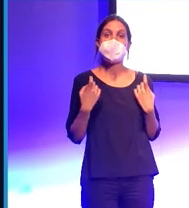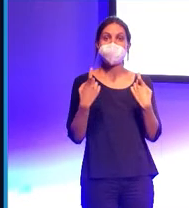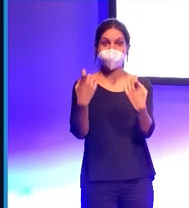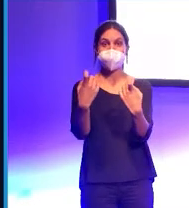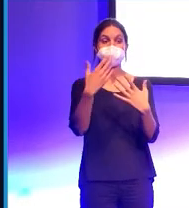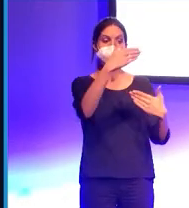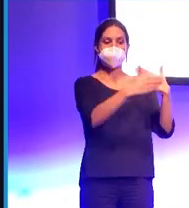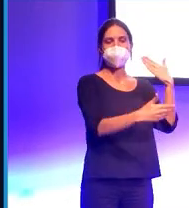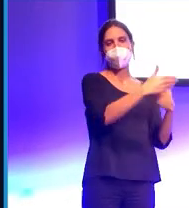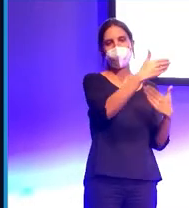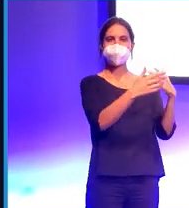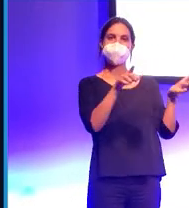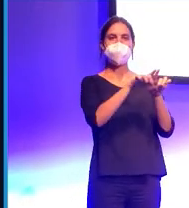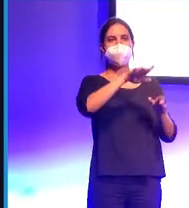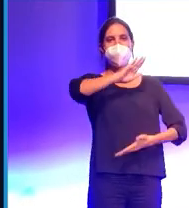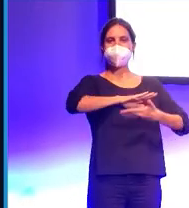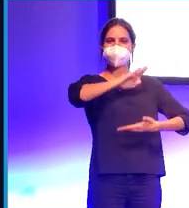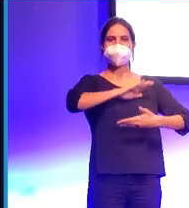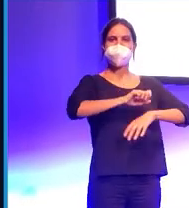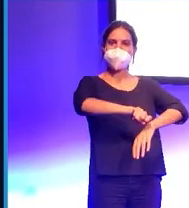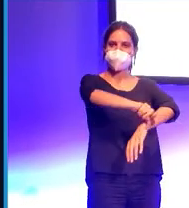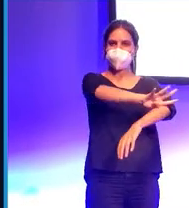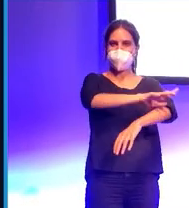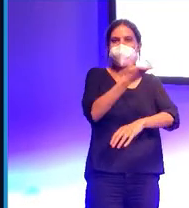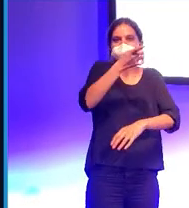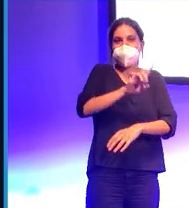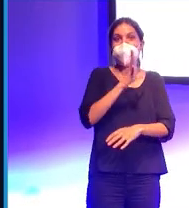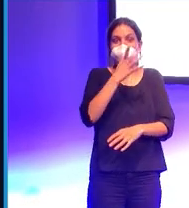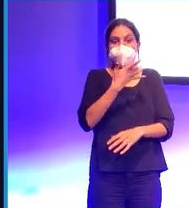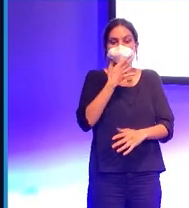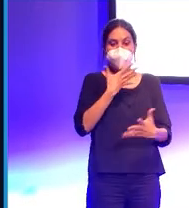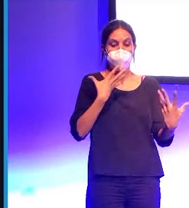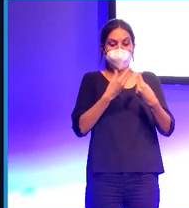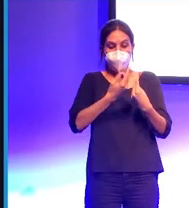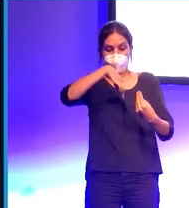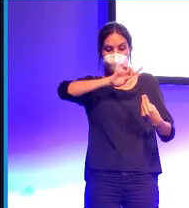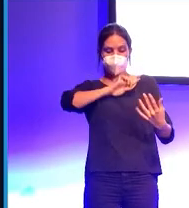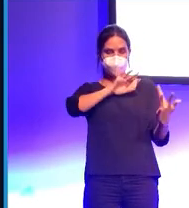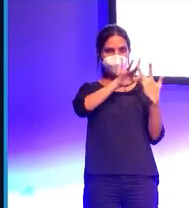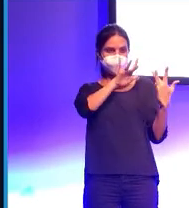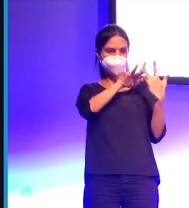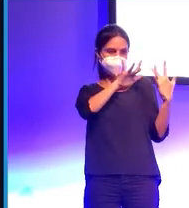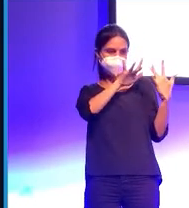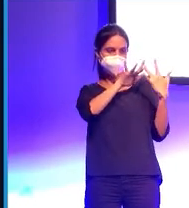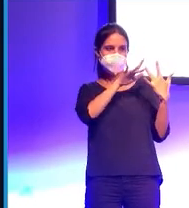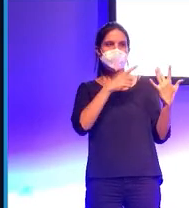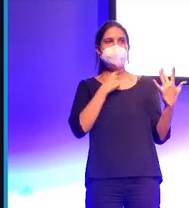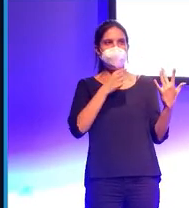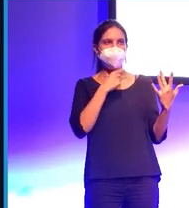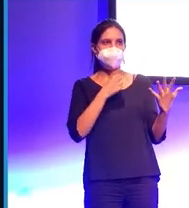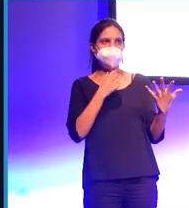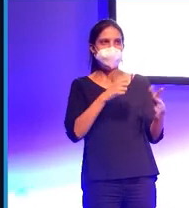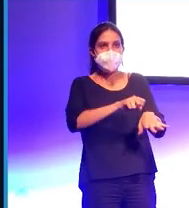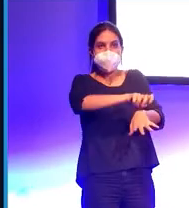robots tuvieran unas ciertas capacidades emocionales porque si están interactuando con nosotros nos gustaría que pudieran percibir nuestras